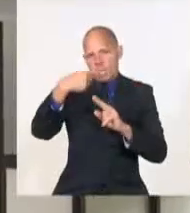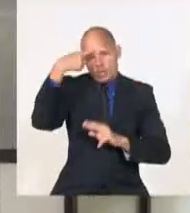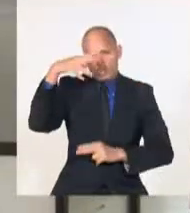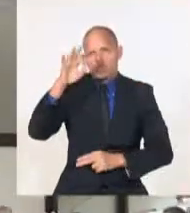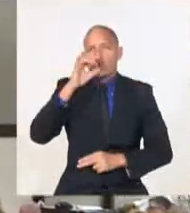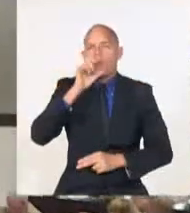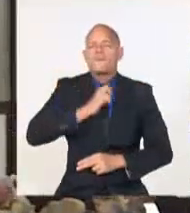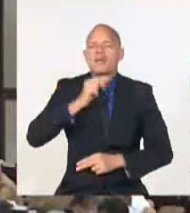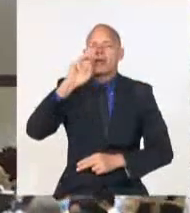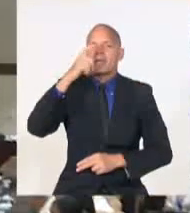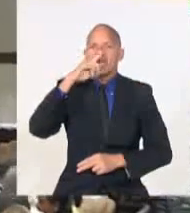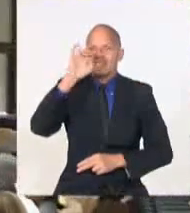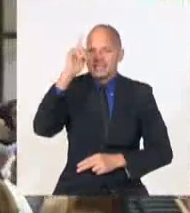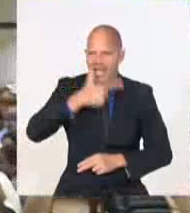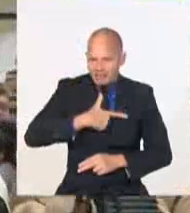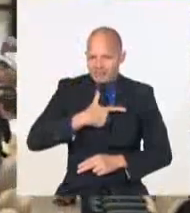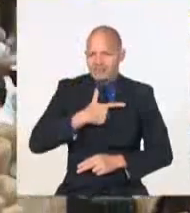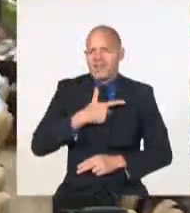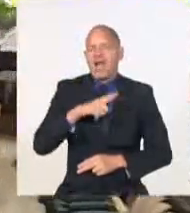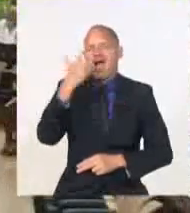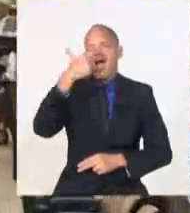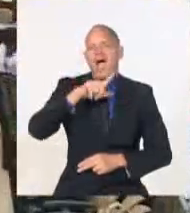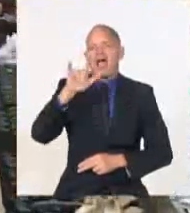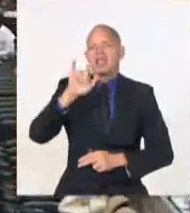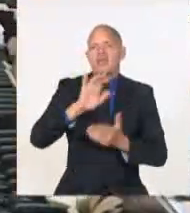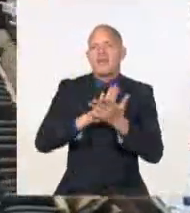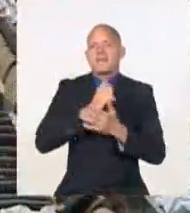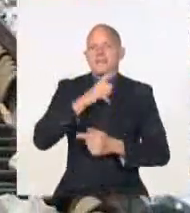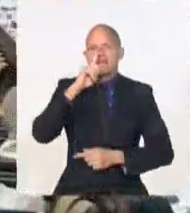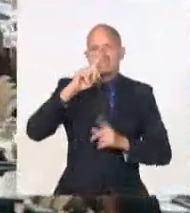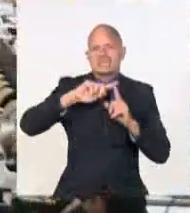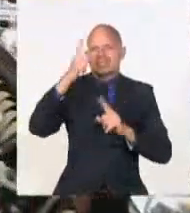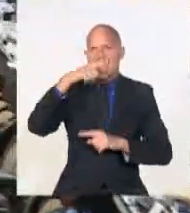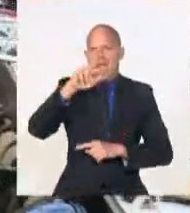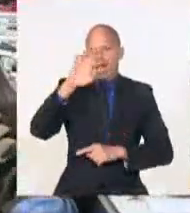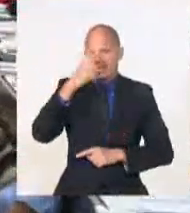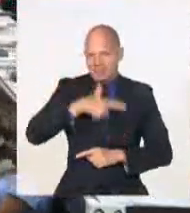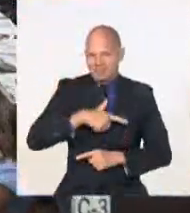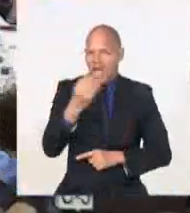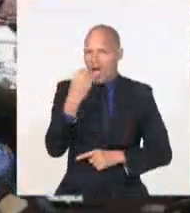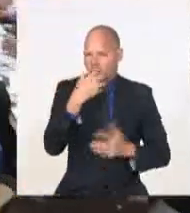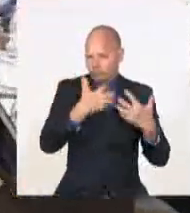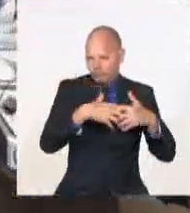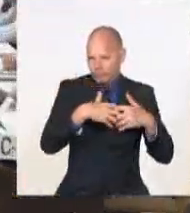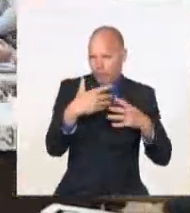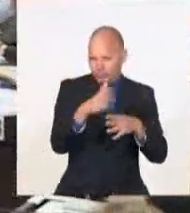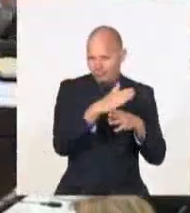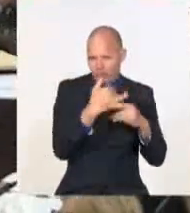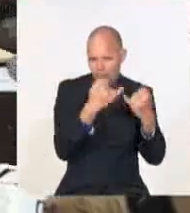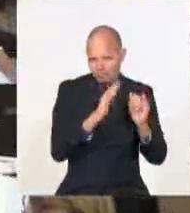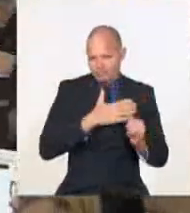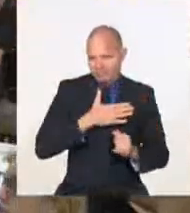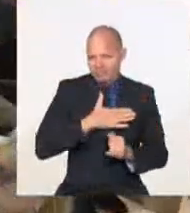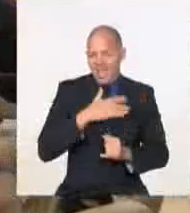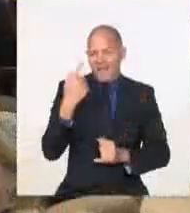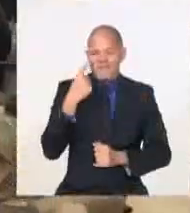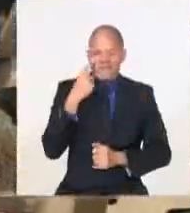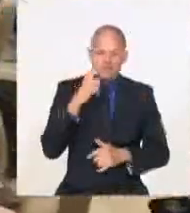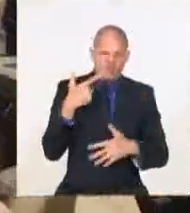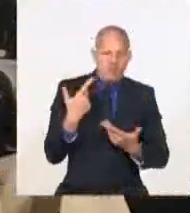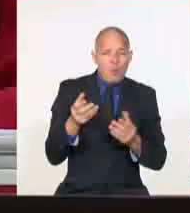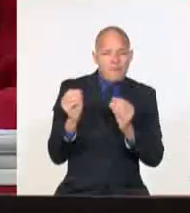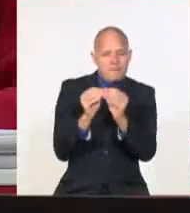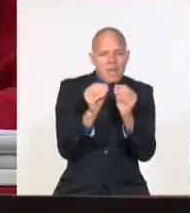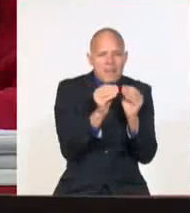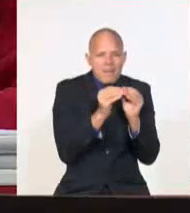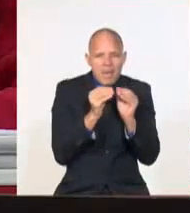Nutricional aún requiere un mayor rigor en el control y establecer indicadores medibles para cada una de las